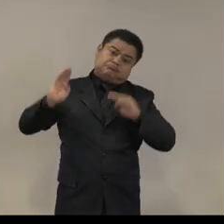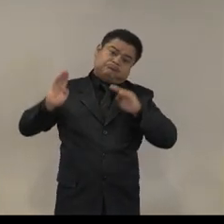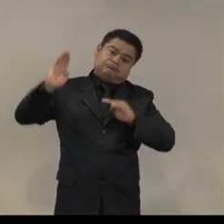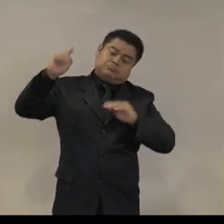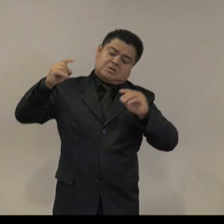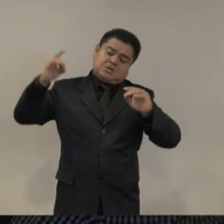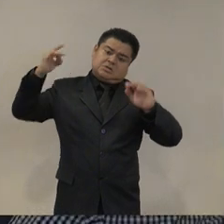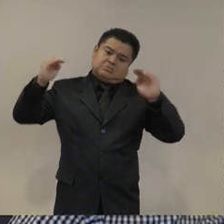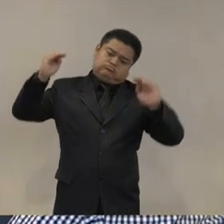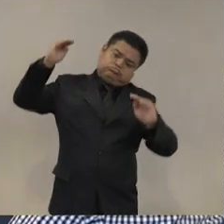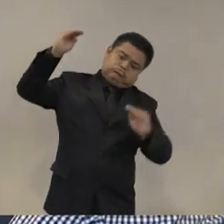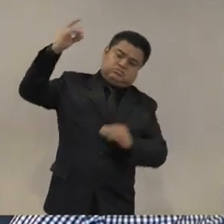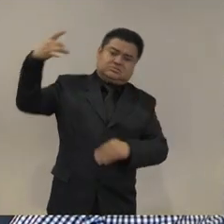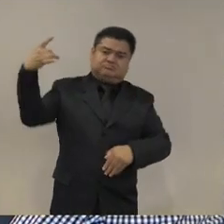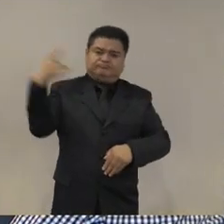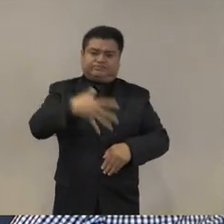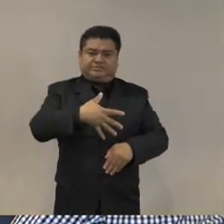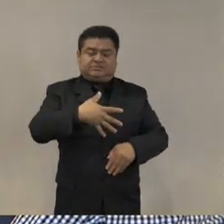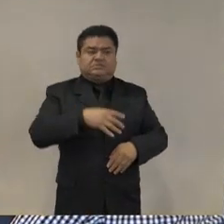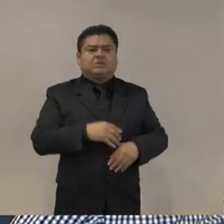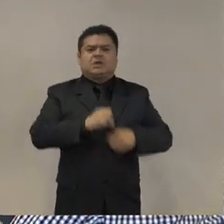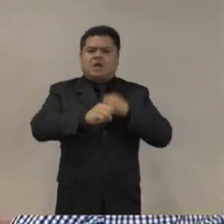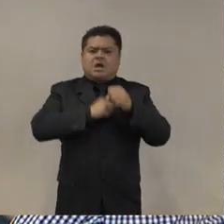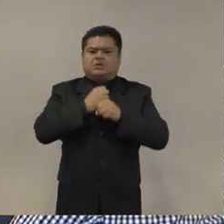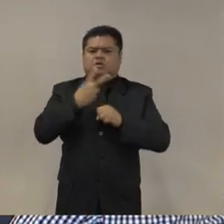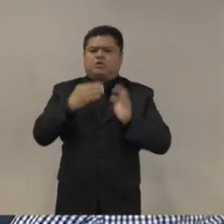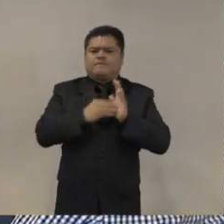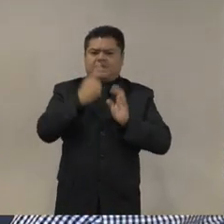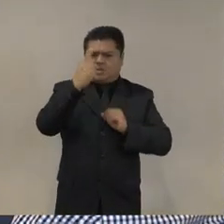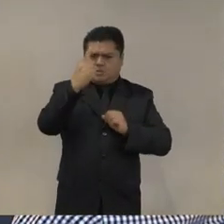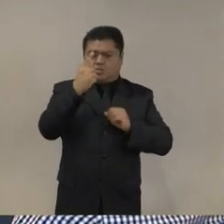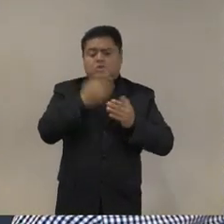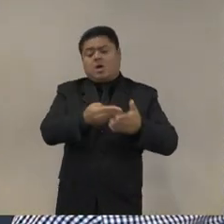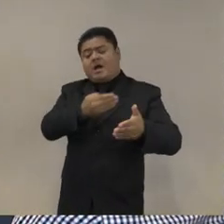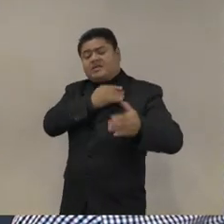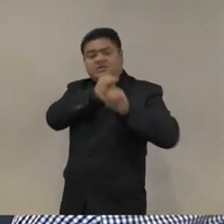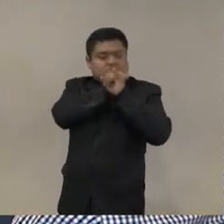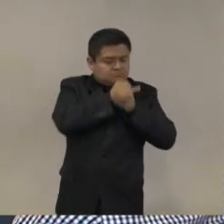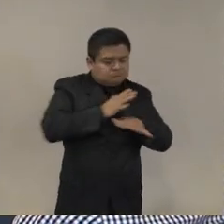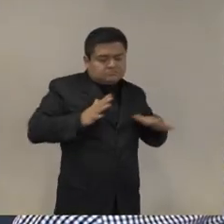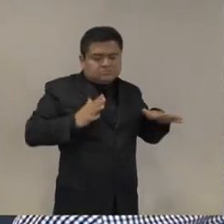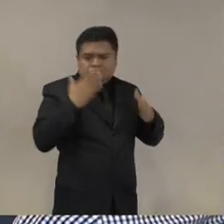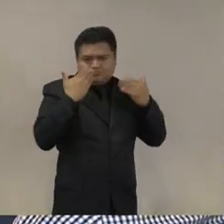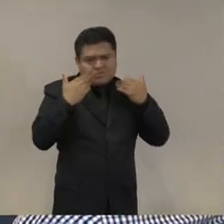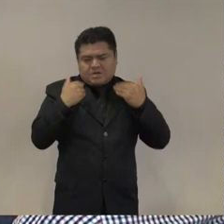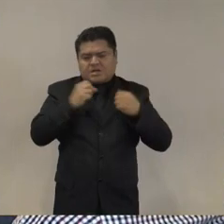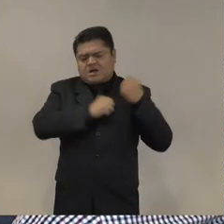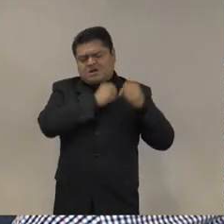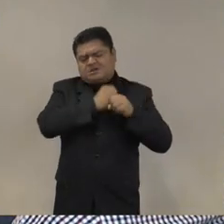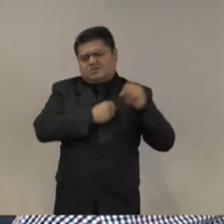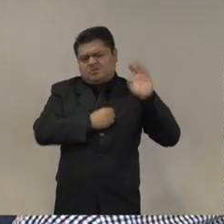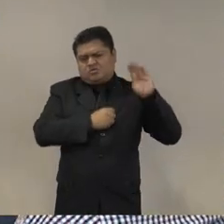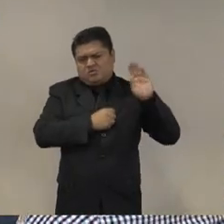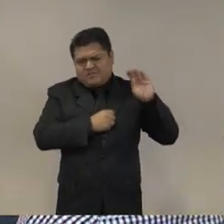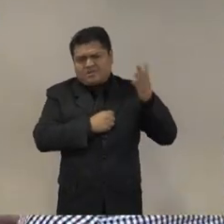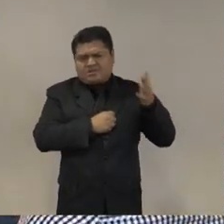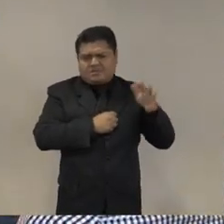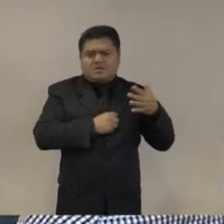no tenemos información disponible que va más atrás desde la década de los 90 en donde la caída de